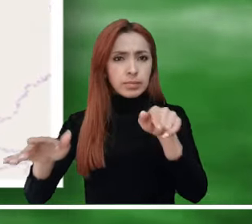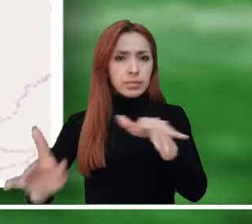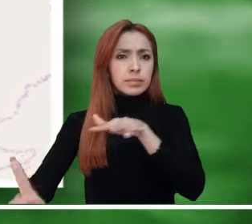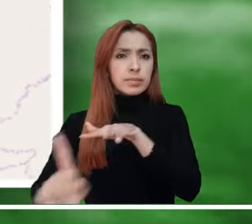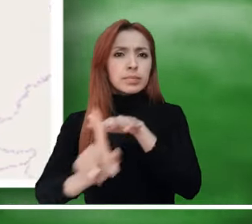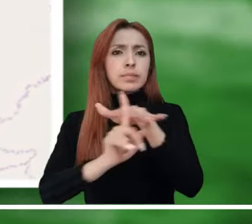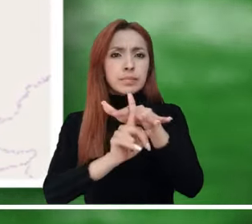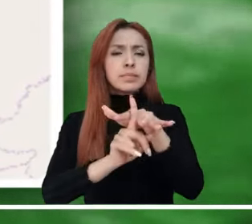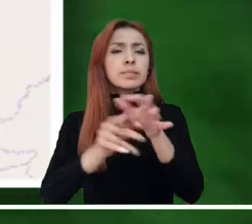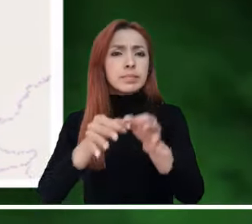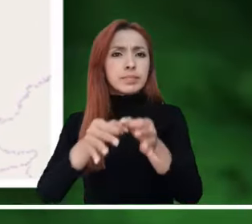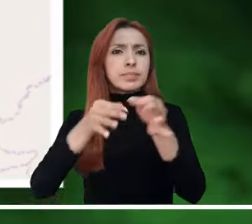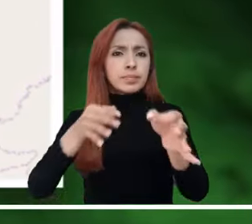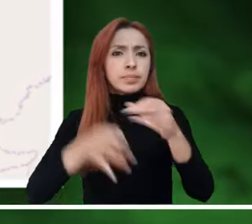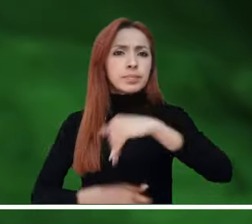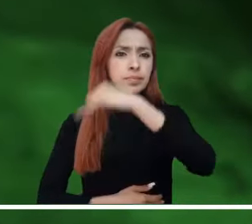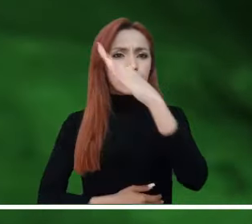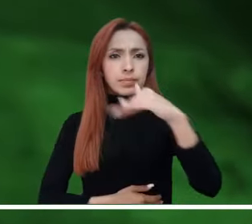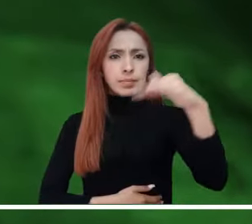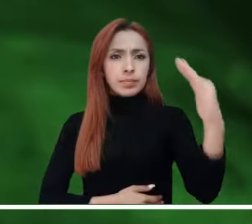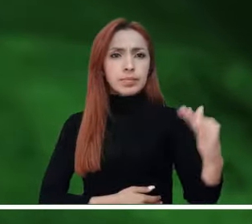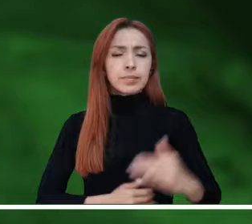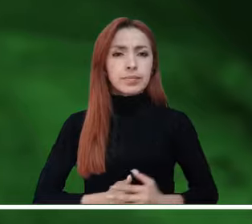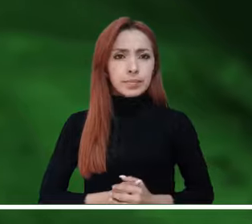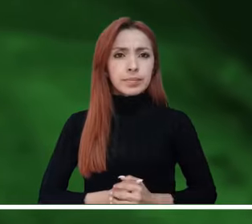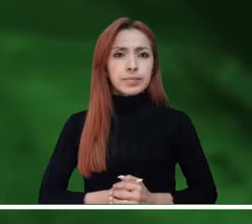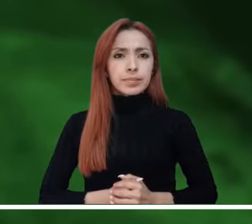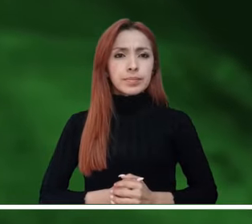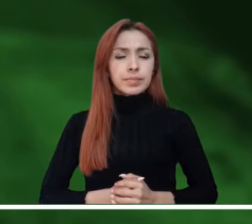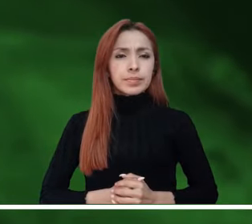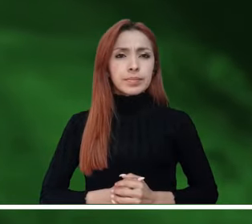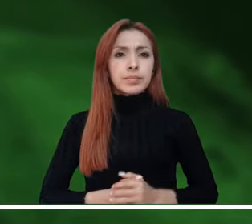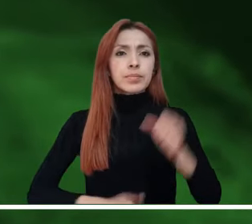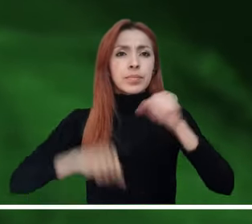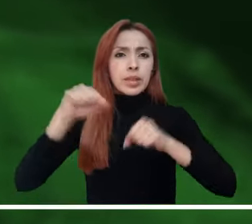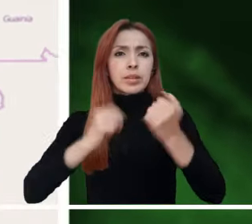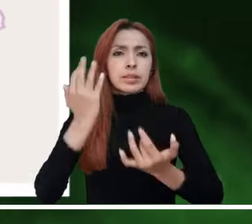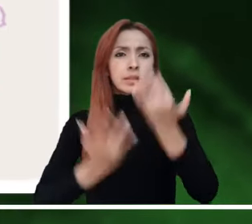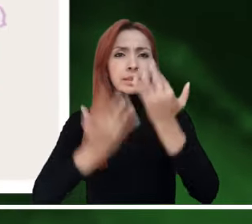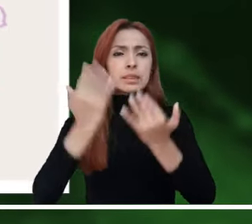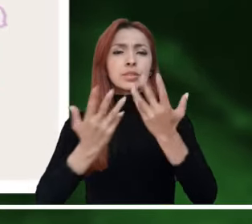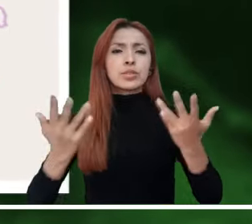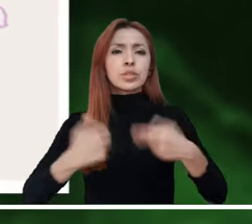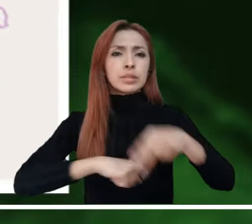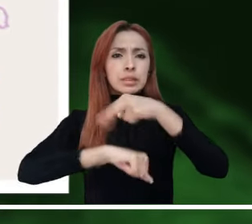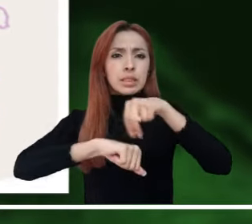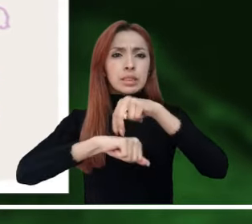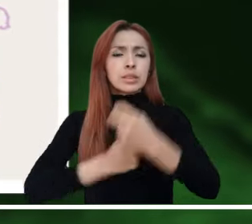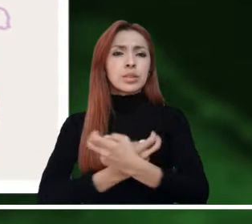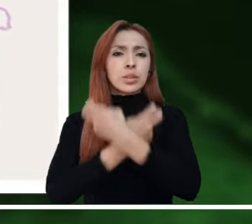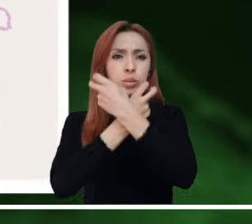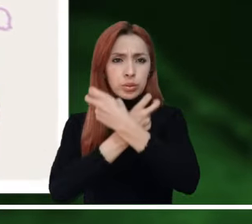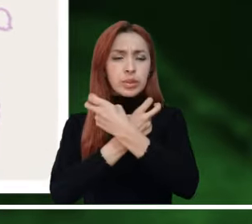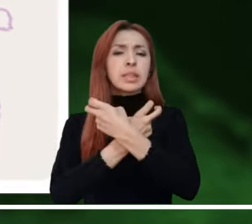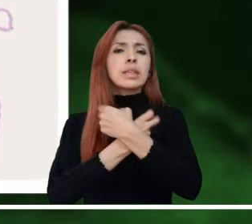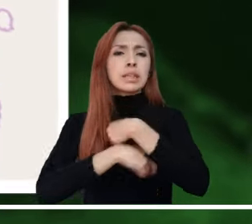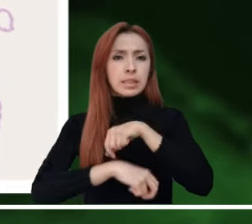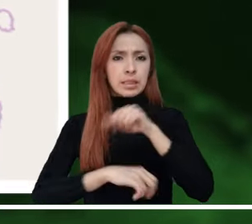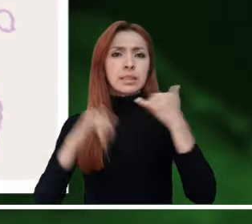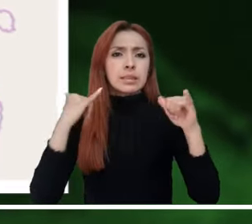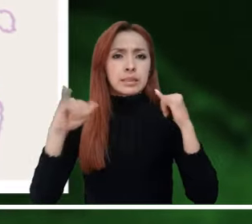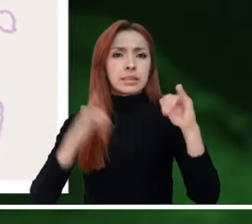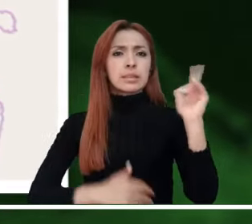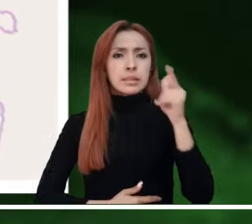torrencial en el río El Pedral, lo cual afecta a varios municipios antioqueños. Máxima probabilidad de